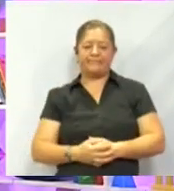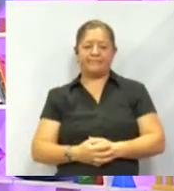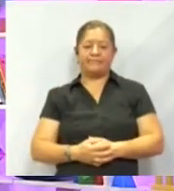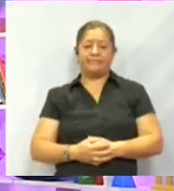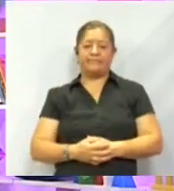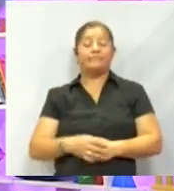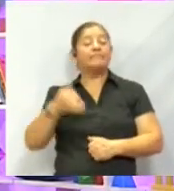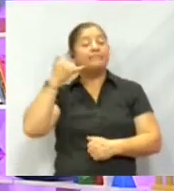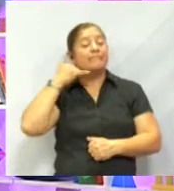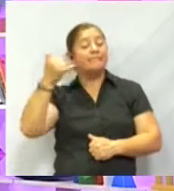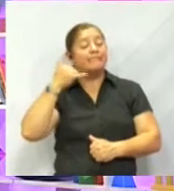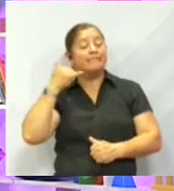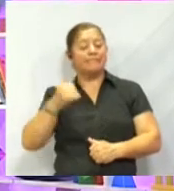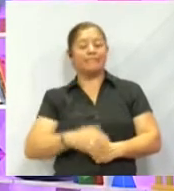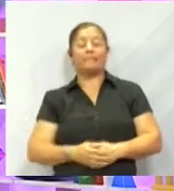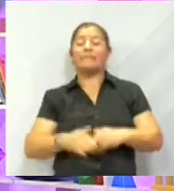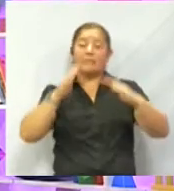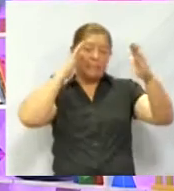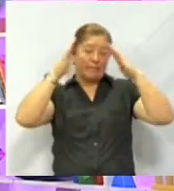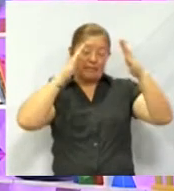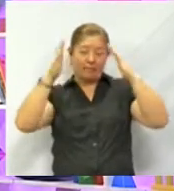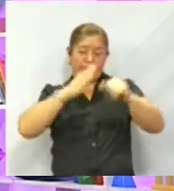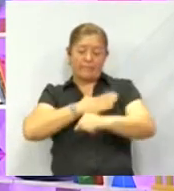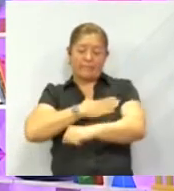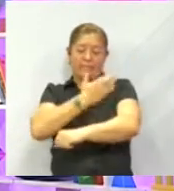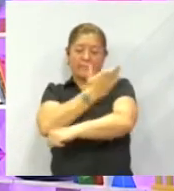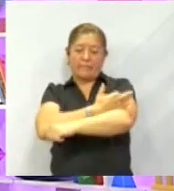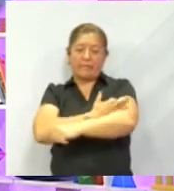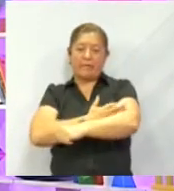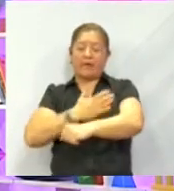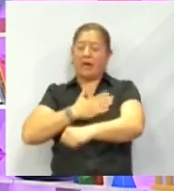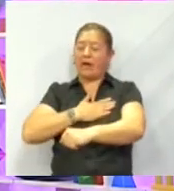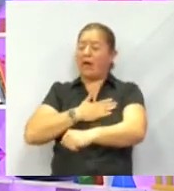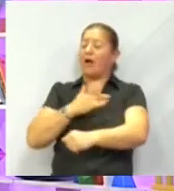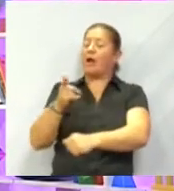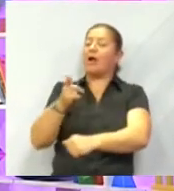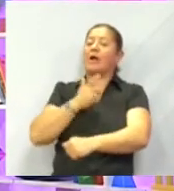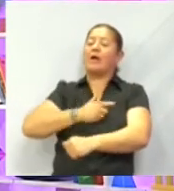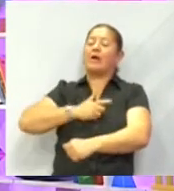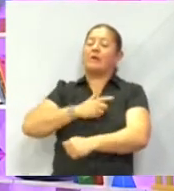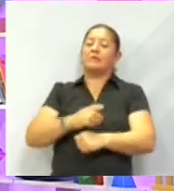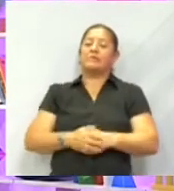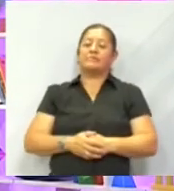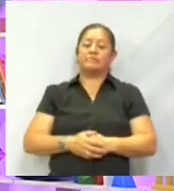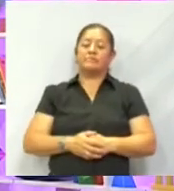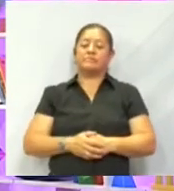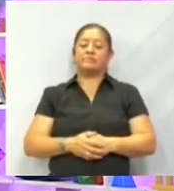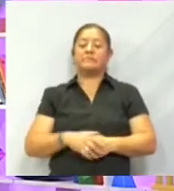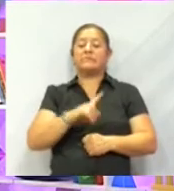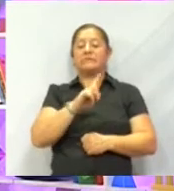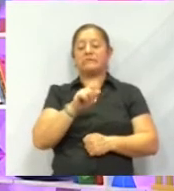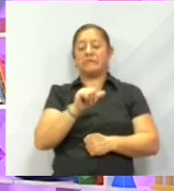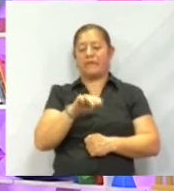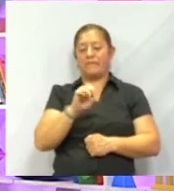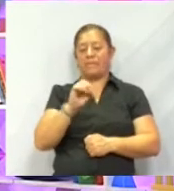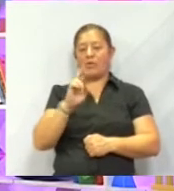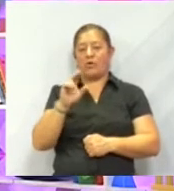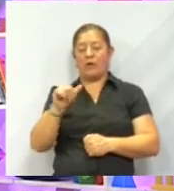¿Bueno? ¡Hola! ¡Buenas tardes! ¿Con quién tengo el gusto? ¡Con Dios, amora! ¡Hola!